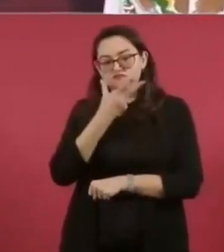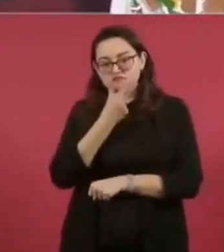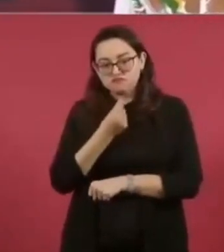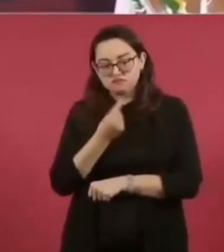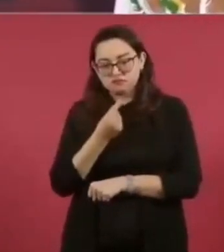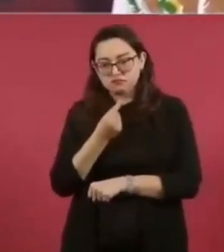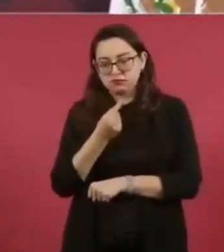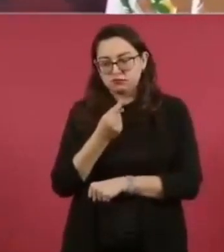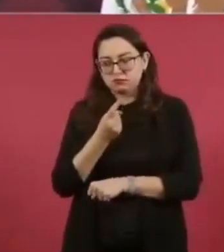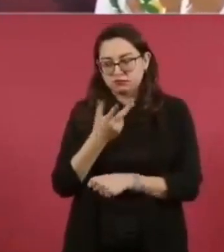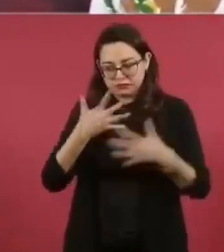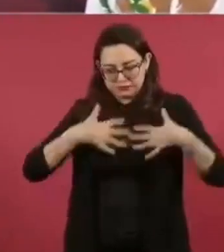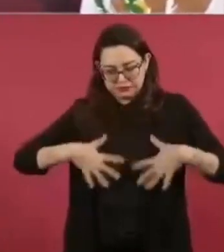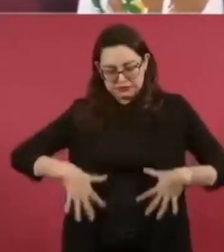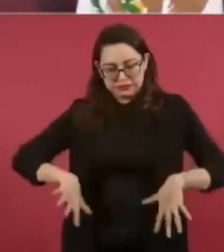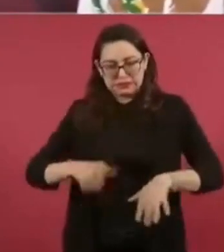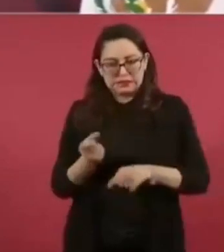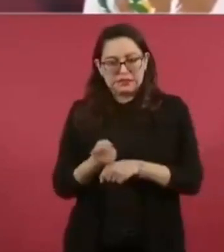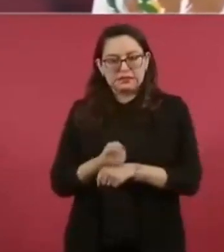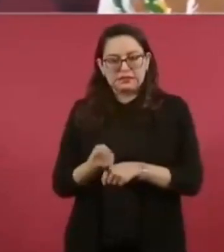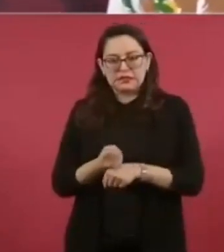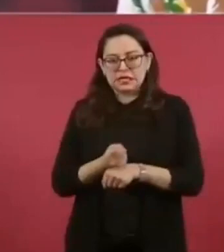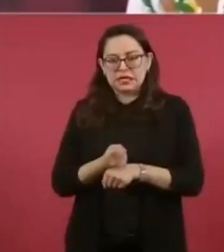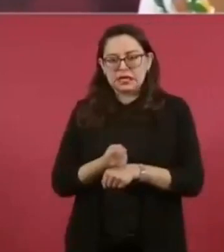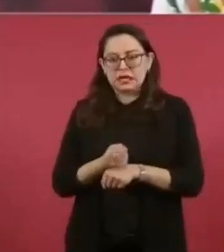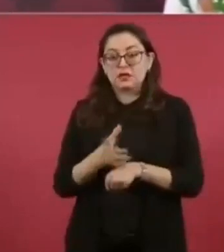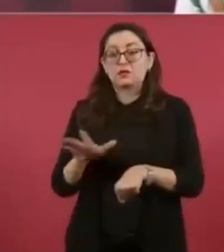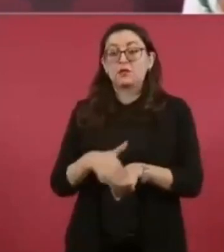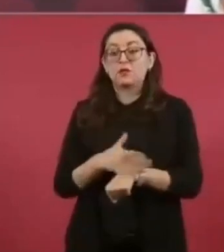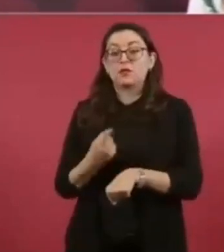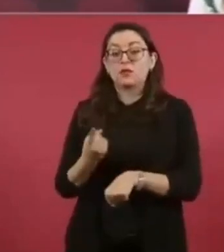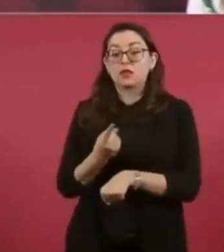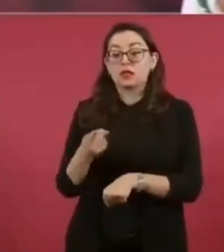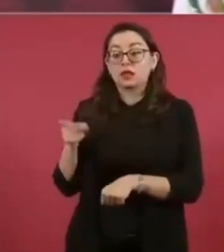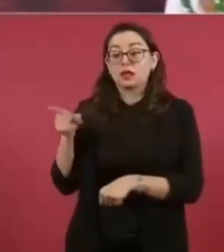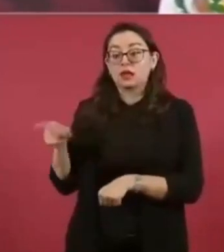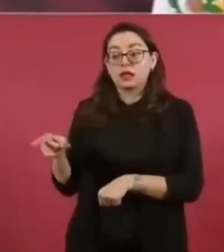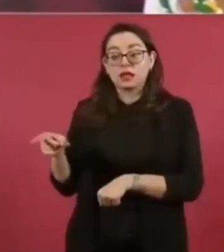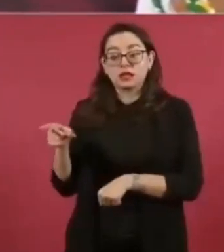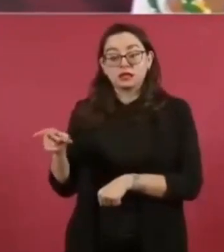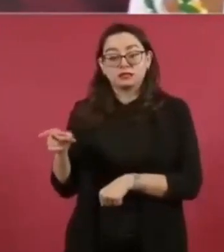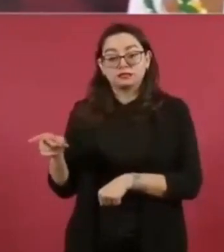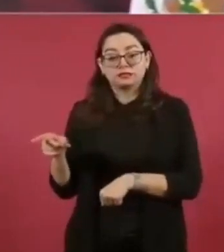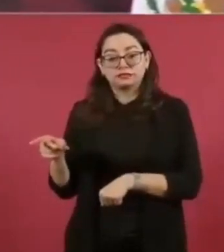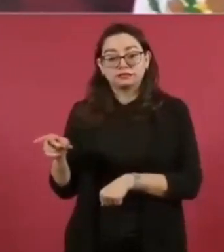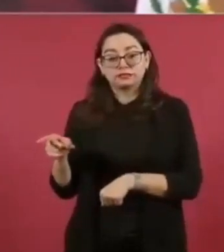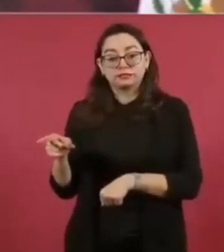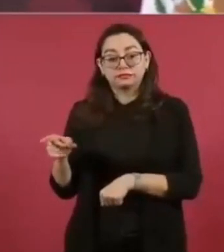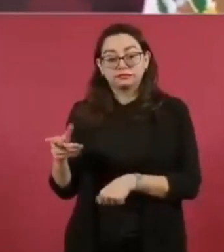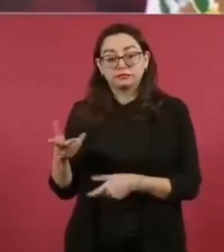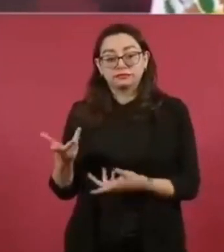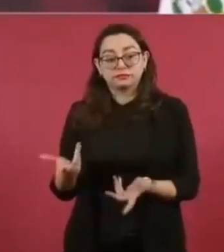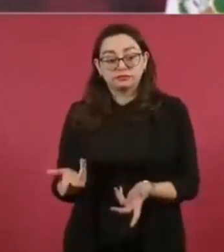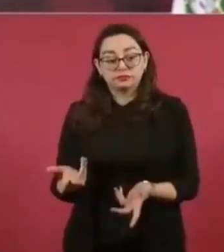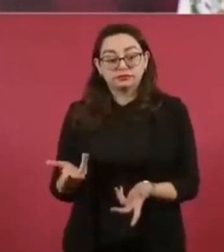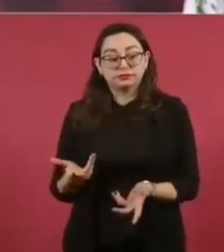en el traslado de el